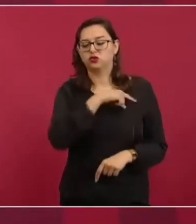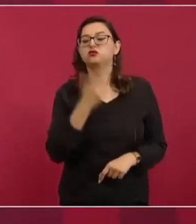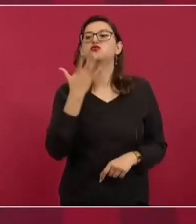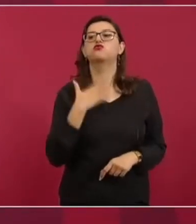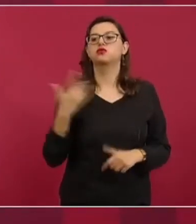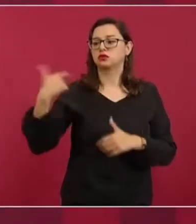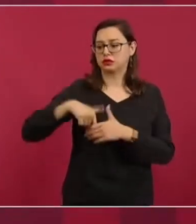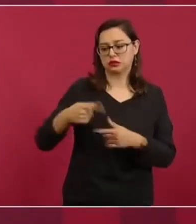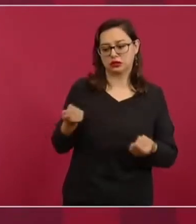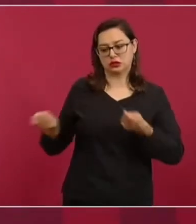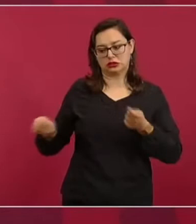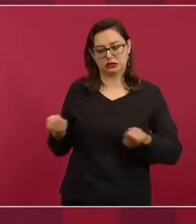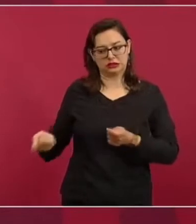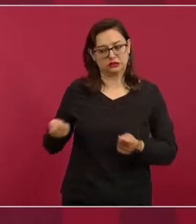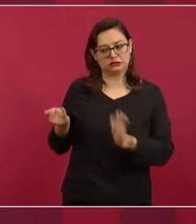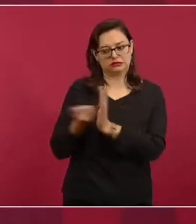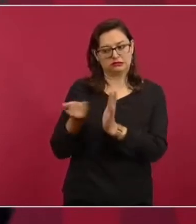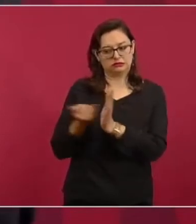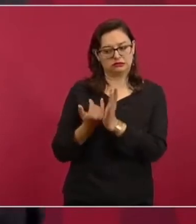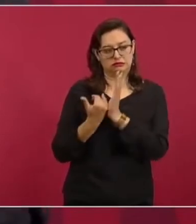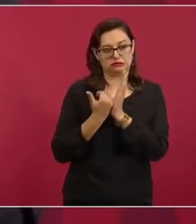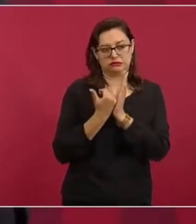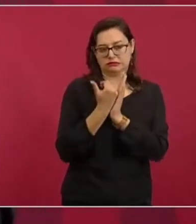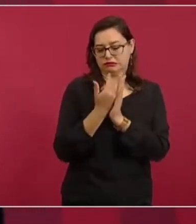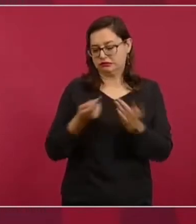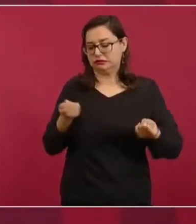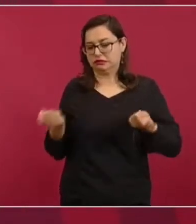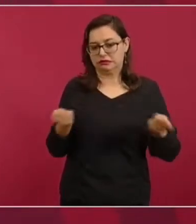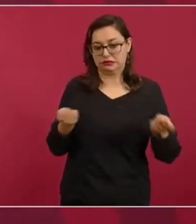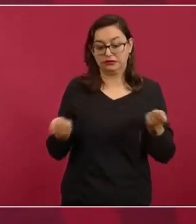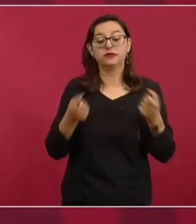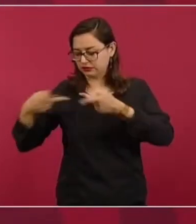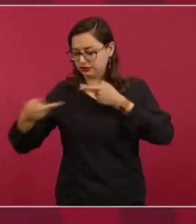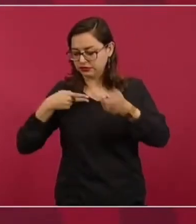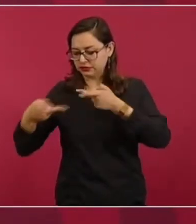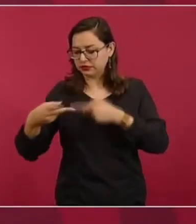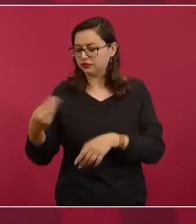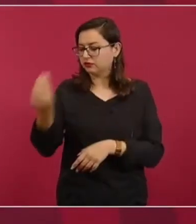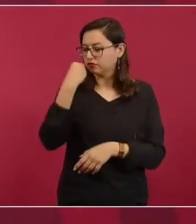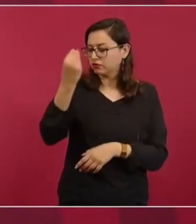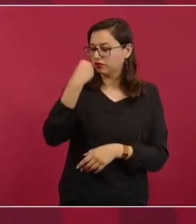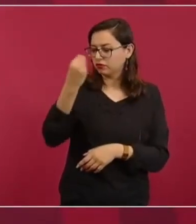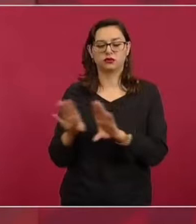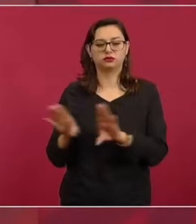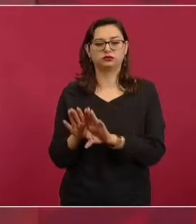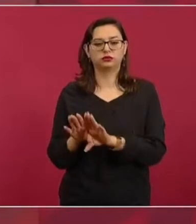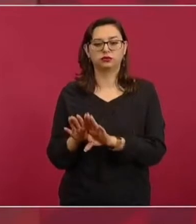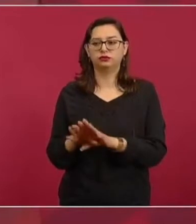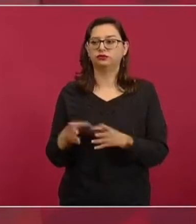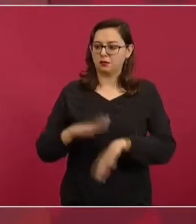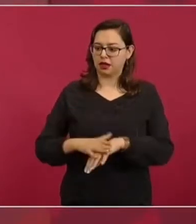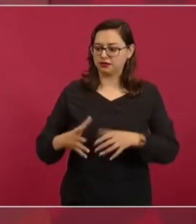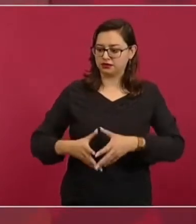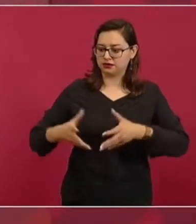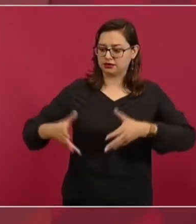estamos haciendo un plan de producción de alimentos para que haya más oferta